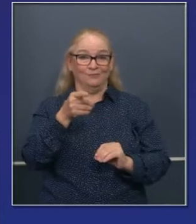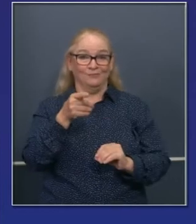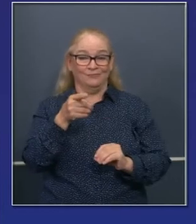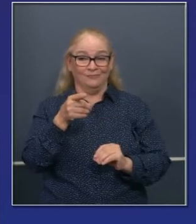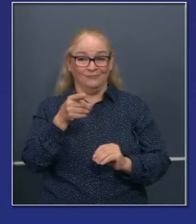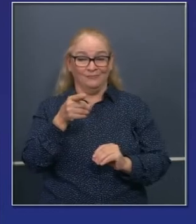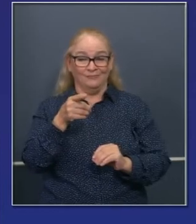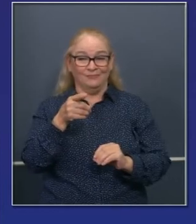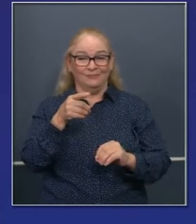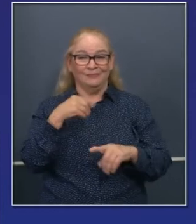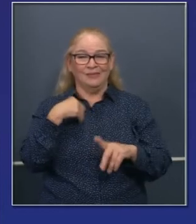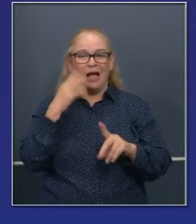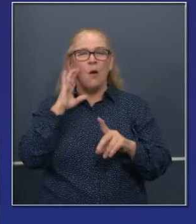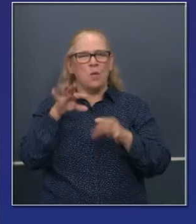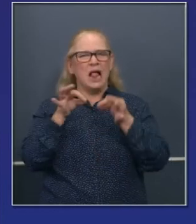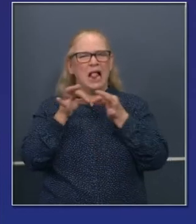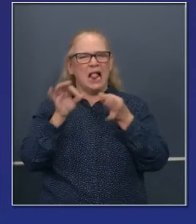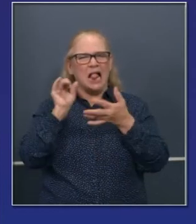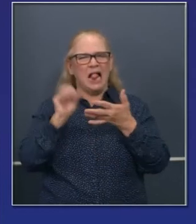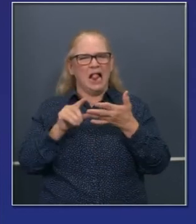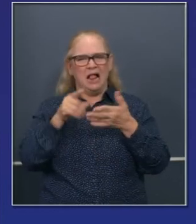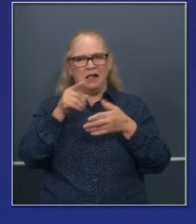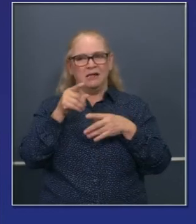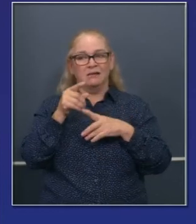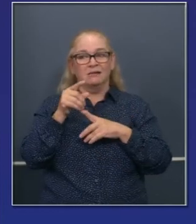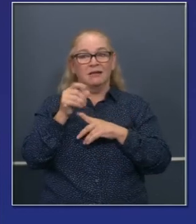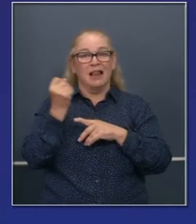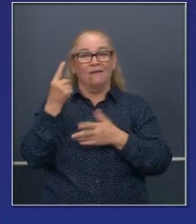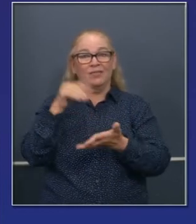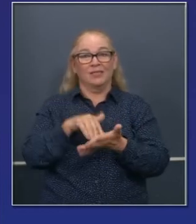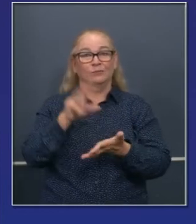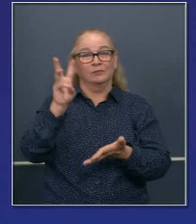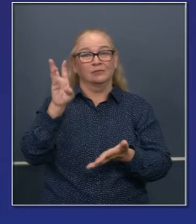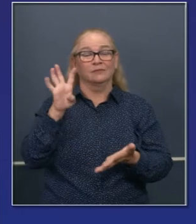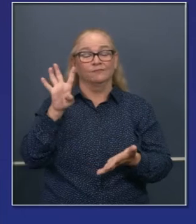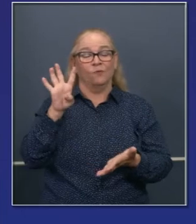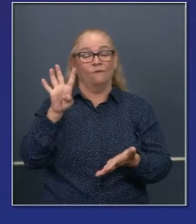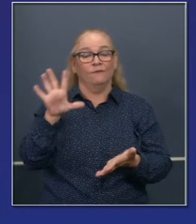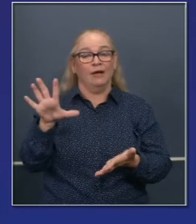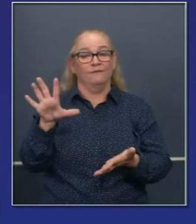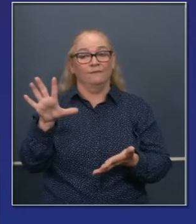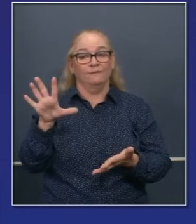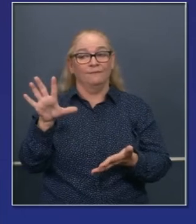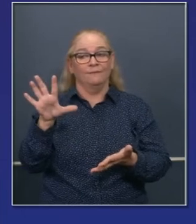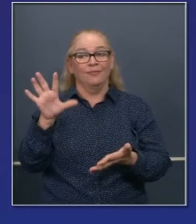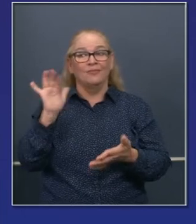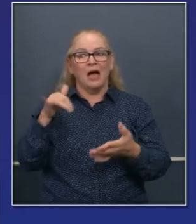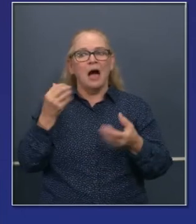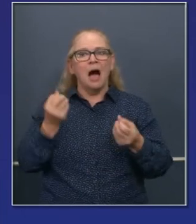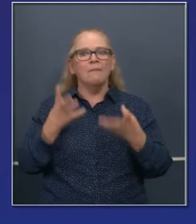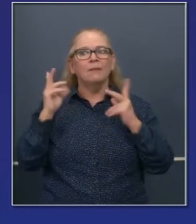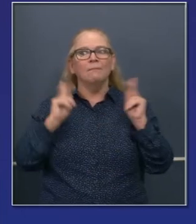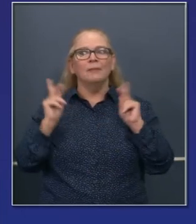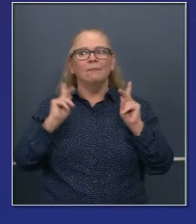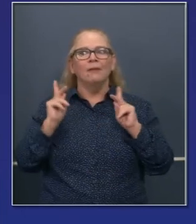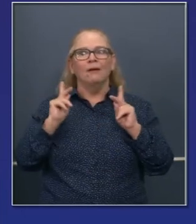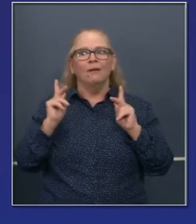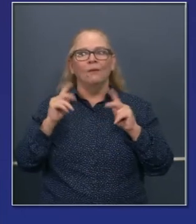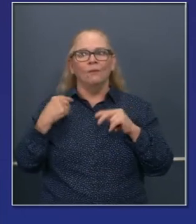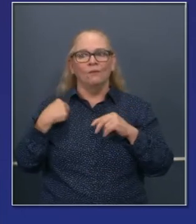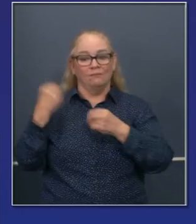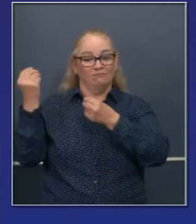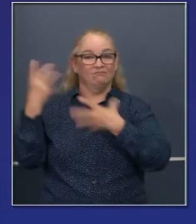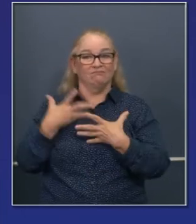brevemente quiero mencionar estos números. Este número es 11,645, el total de casos COVID que estamos